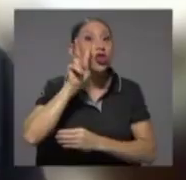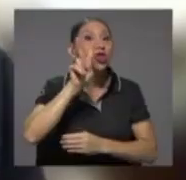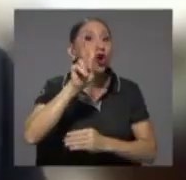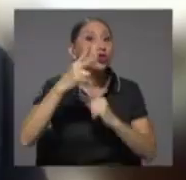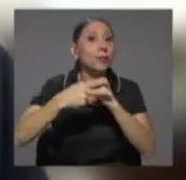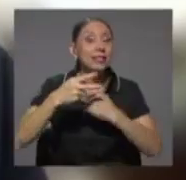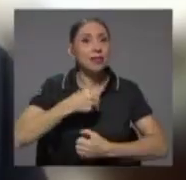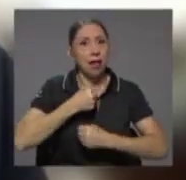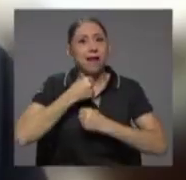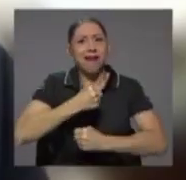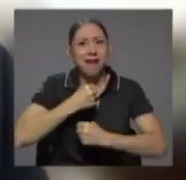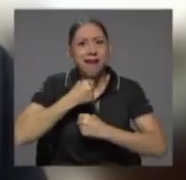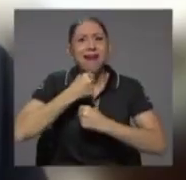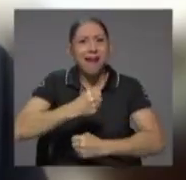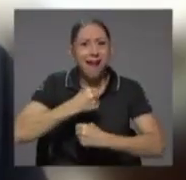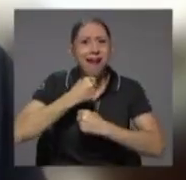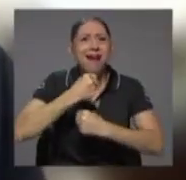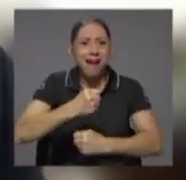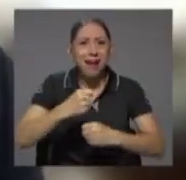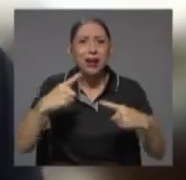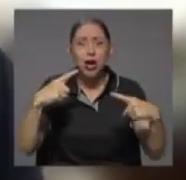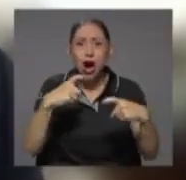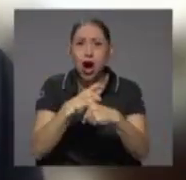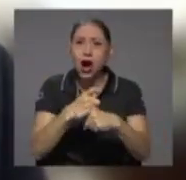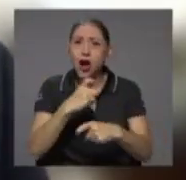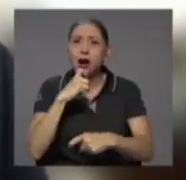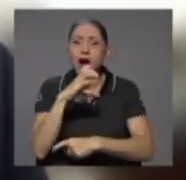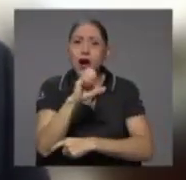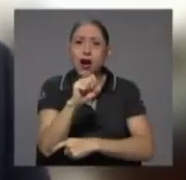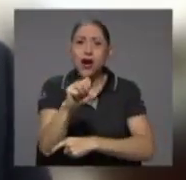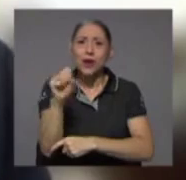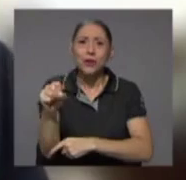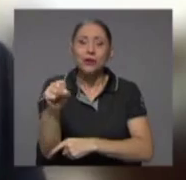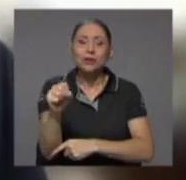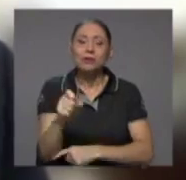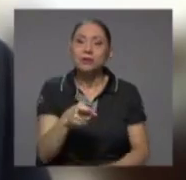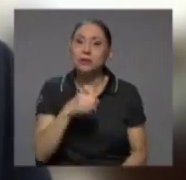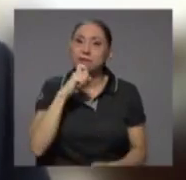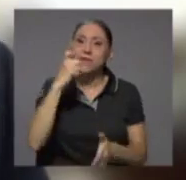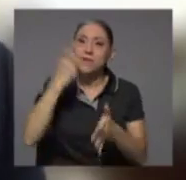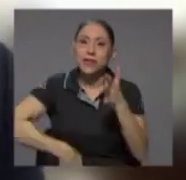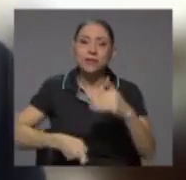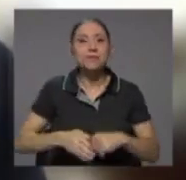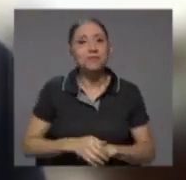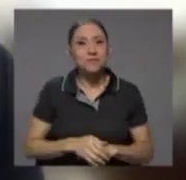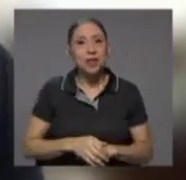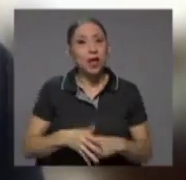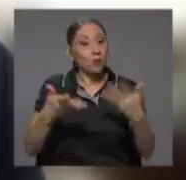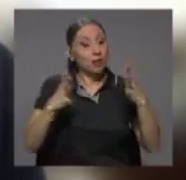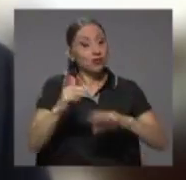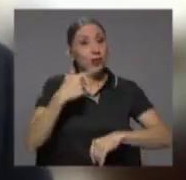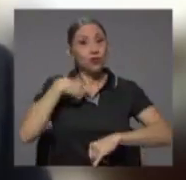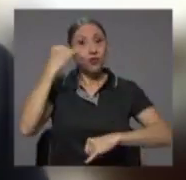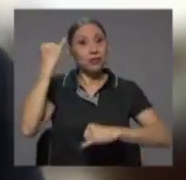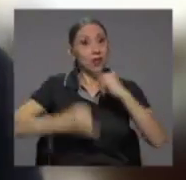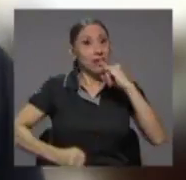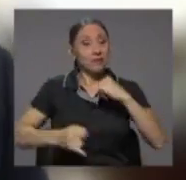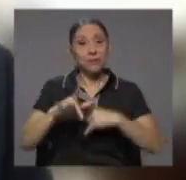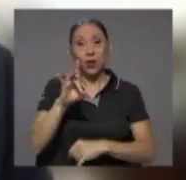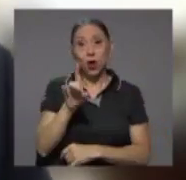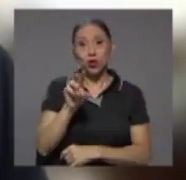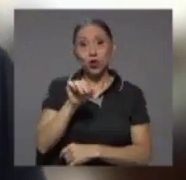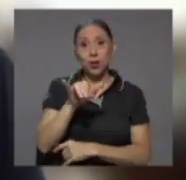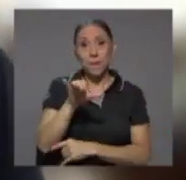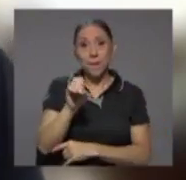en la caja, ¿verdad? Y fue un momento muy difícil, pero bueno, cuando terminé mi querido, el 8 de mayo